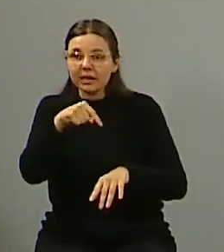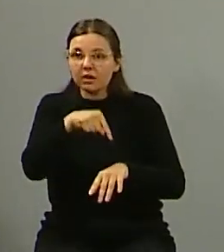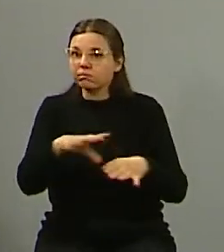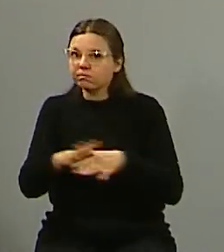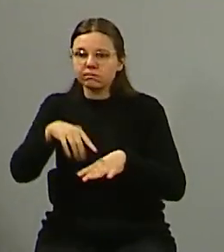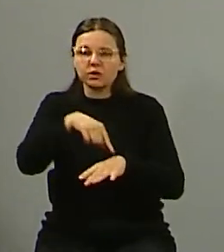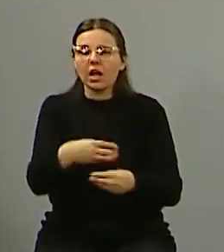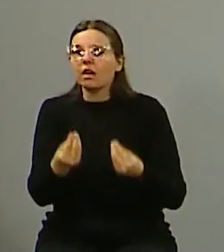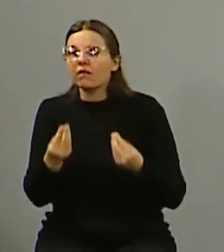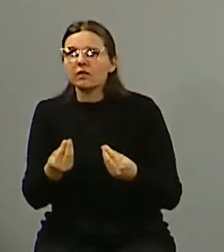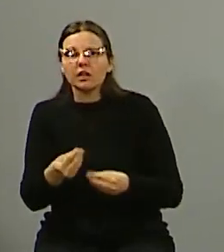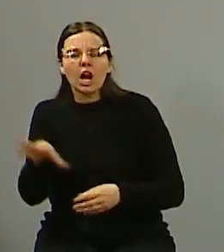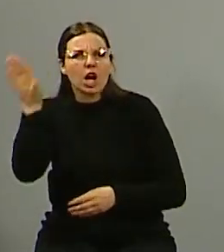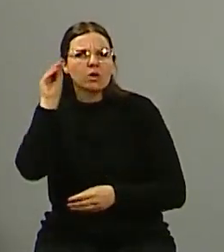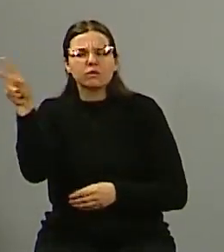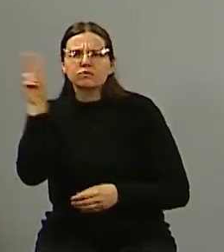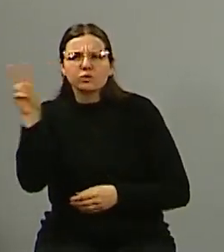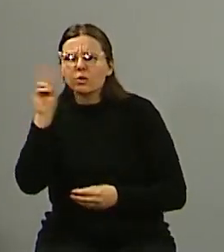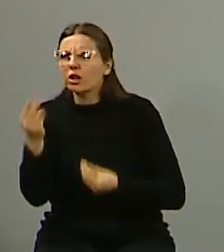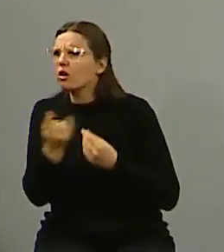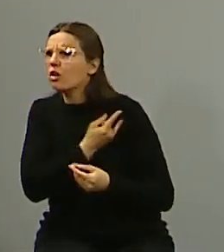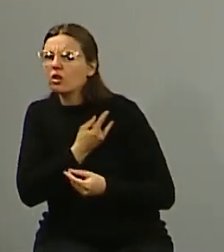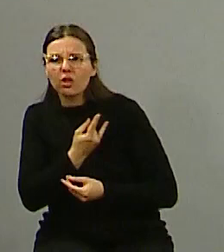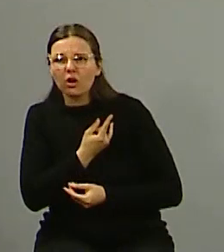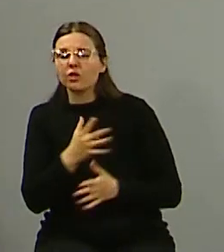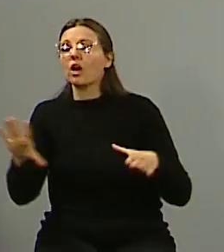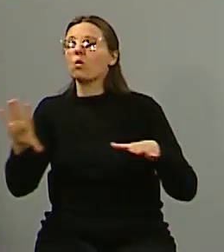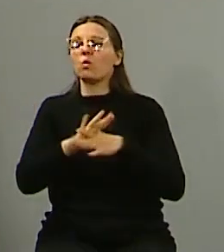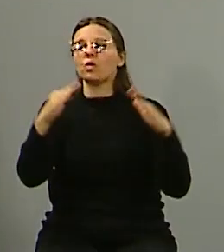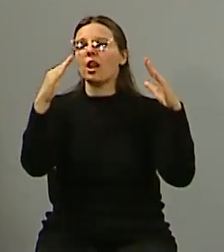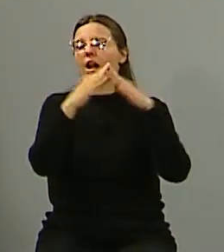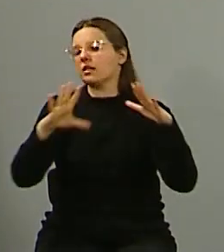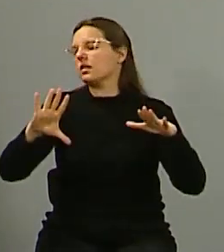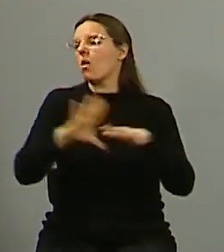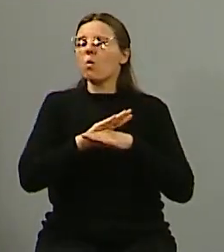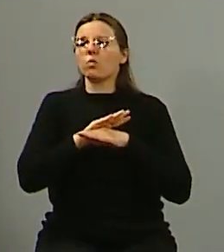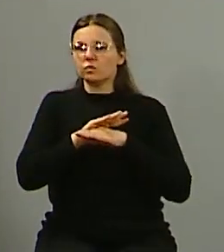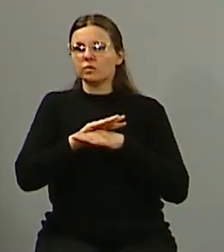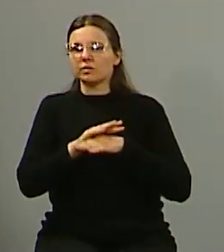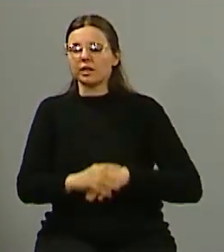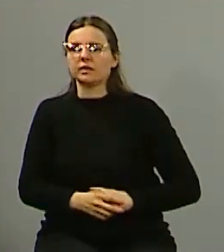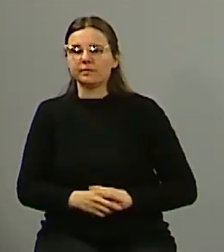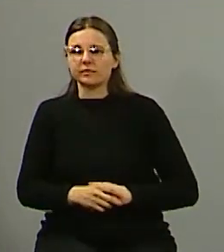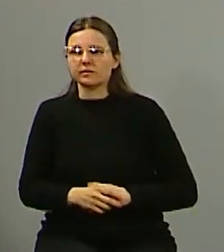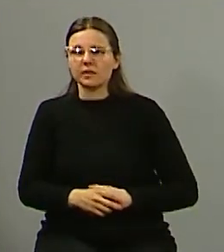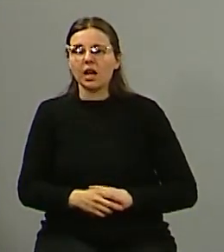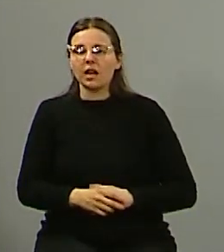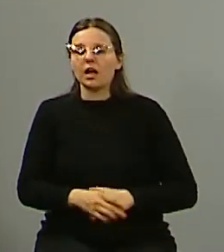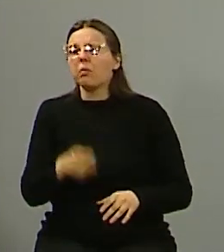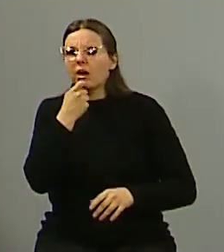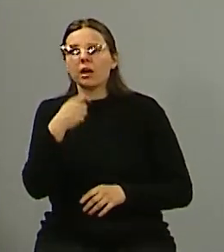domicilio, tenemos los datos de las personas, cuál es el domicilio, cuál es el celular, no falta ni siquiera que sea una llamada.